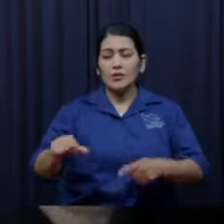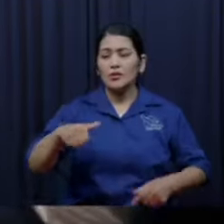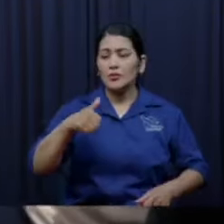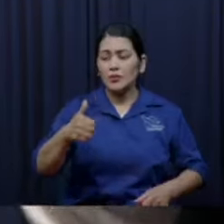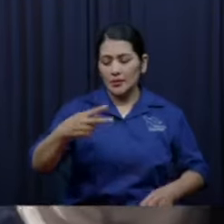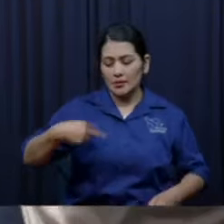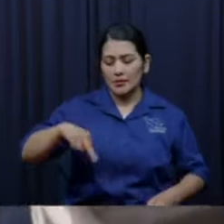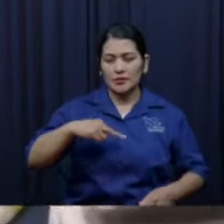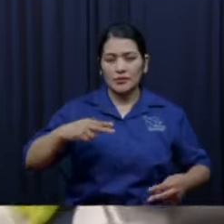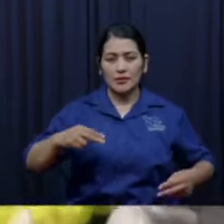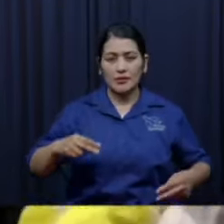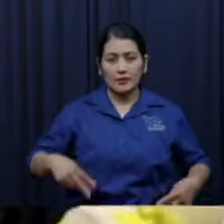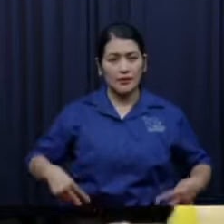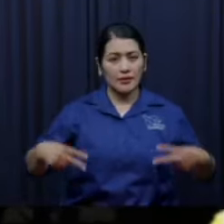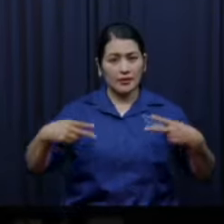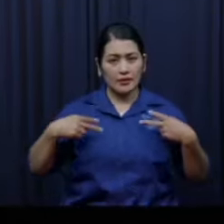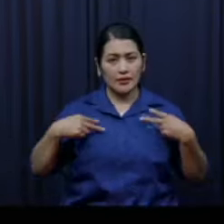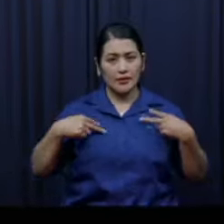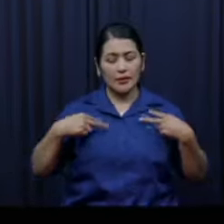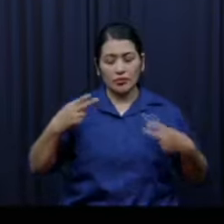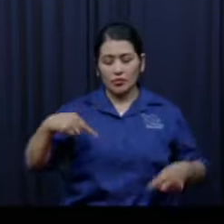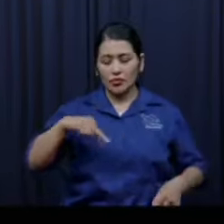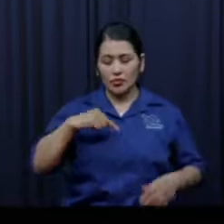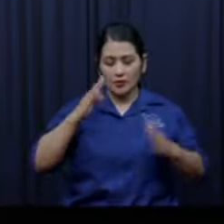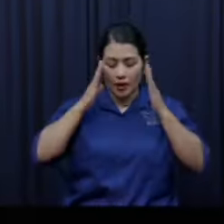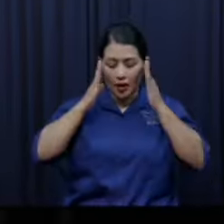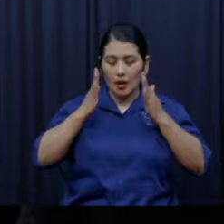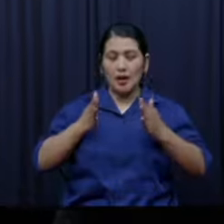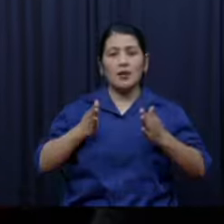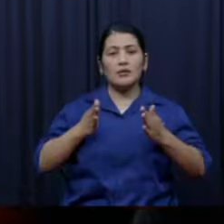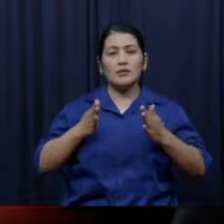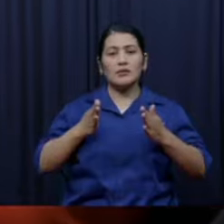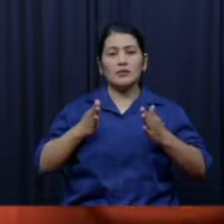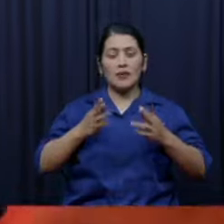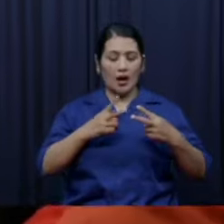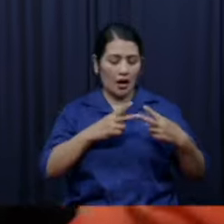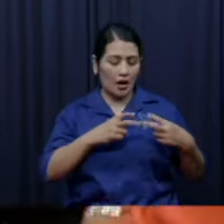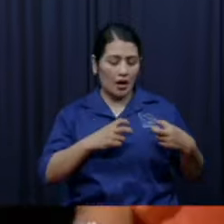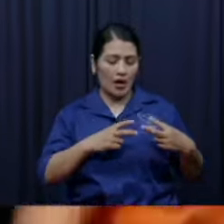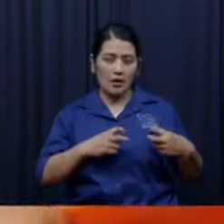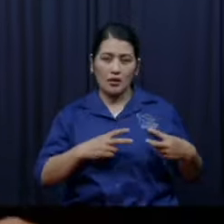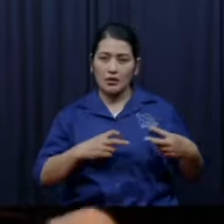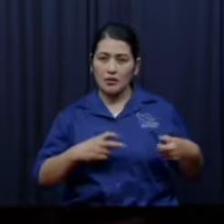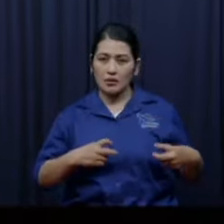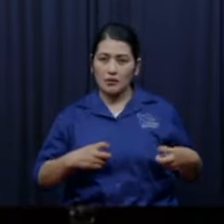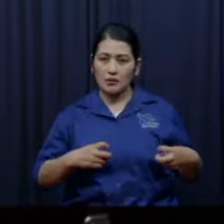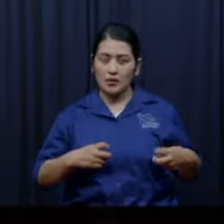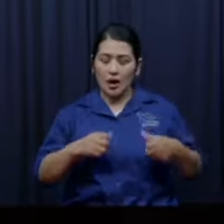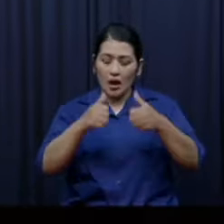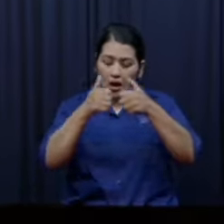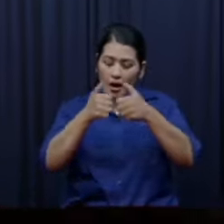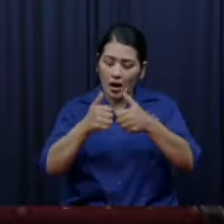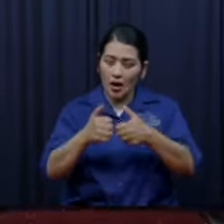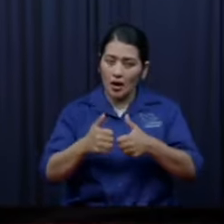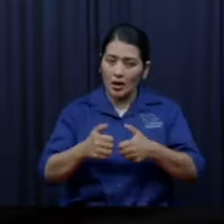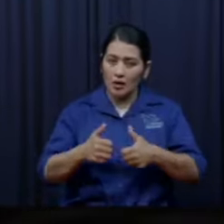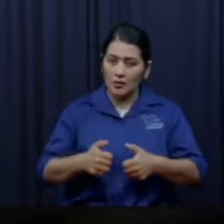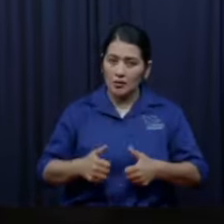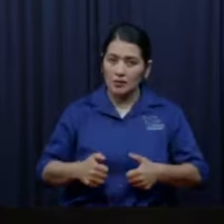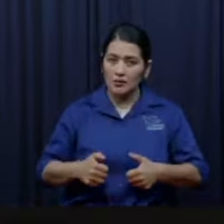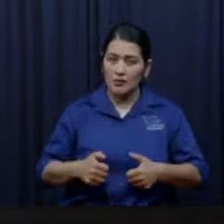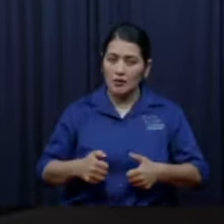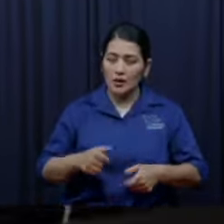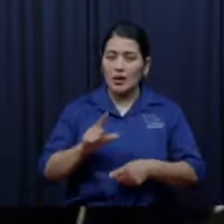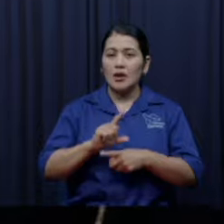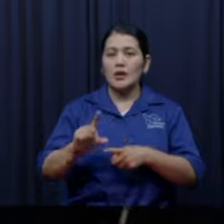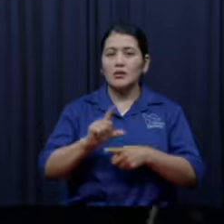y que alcance hasta lo material tienes muchas cosas por qué darle gracias a Dios tienes tantas cosas